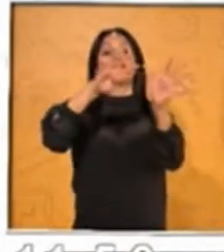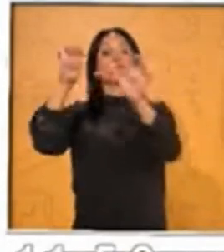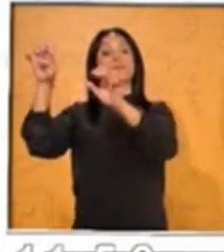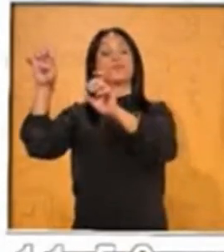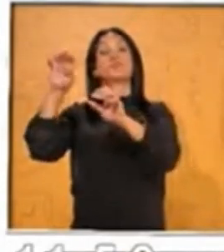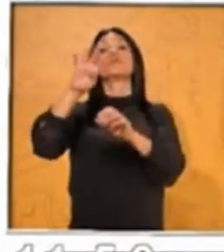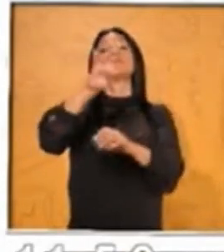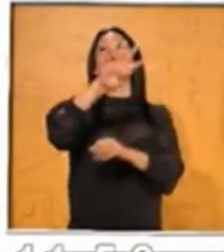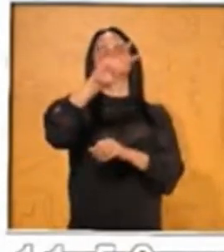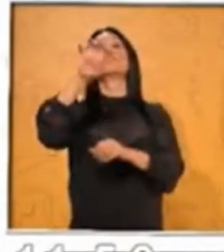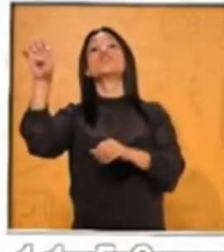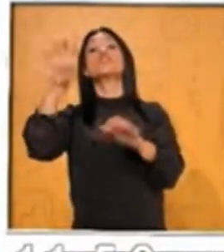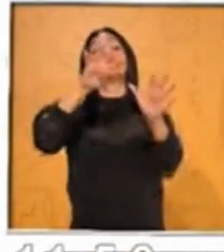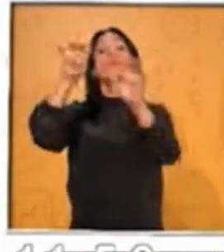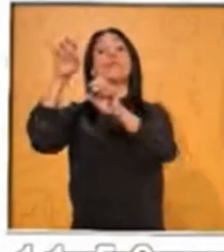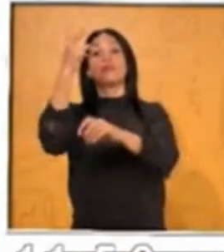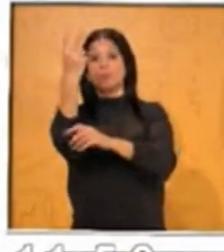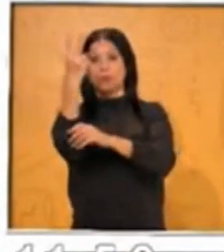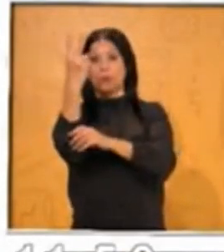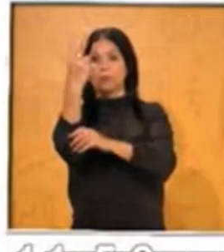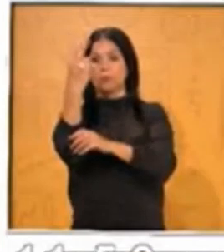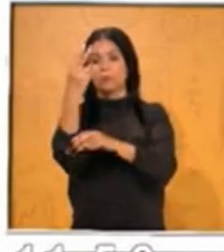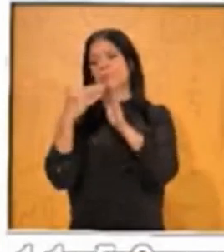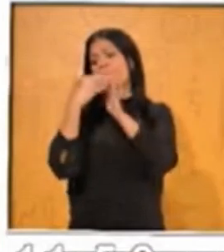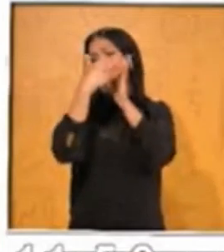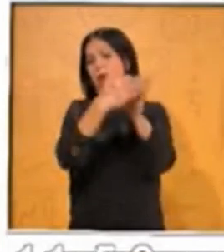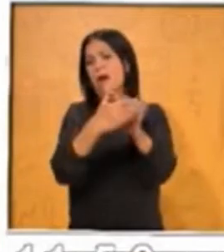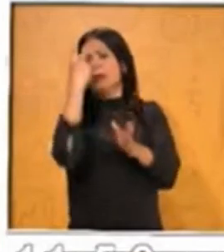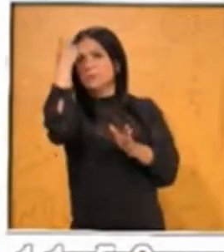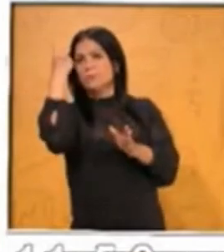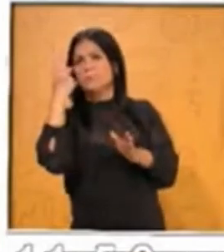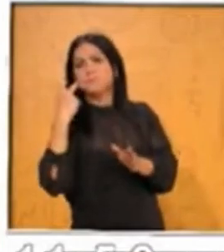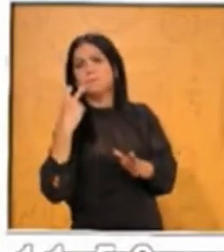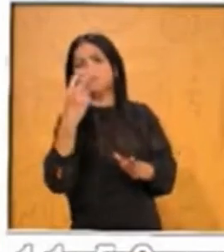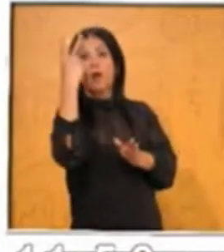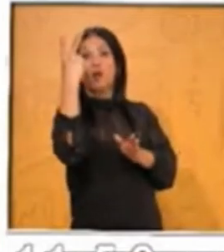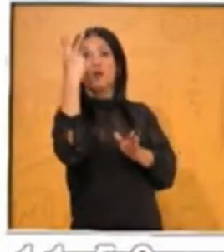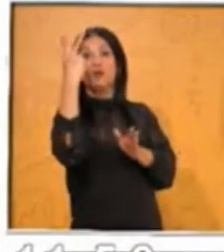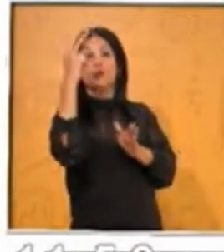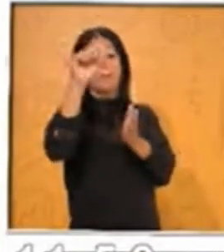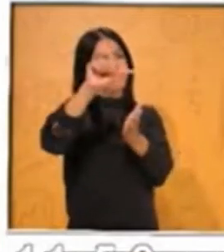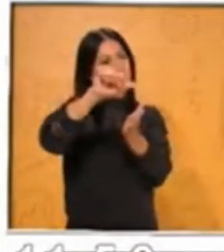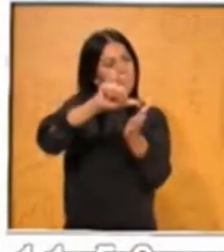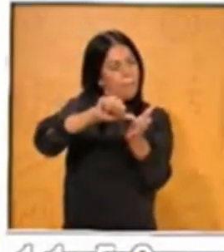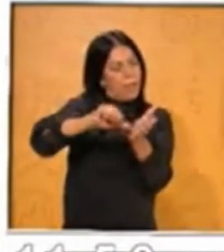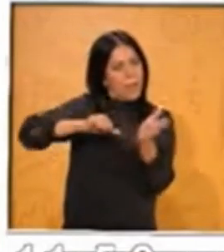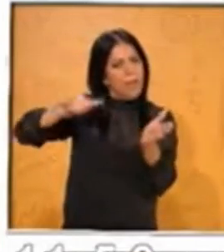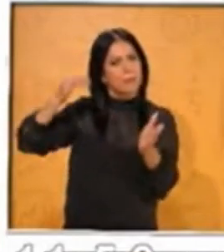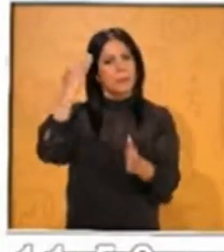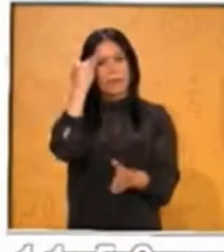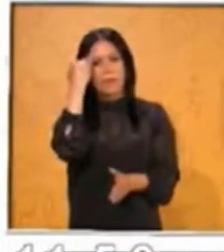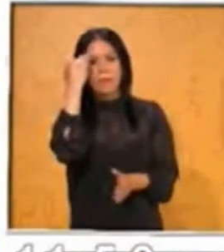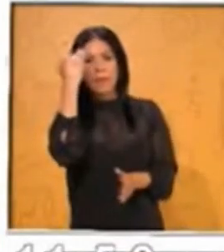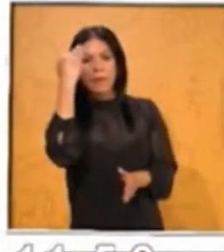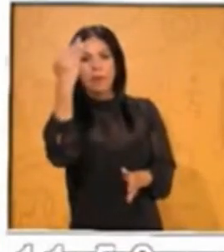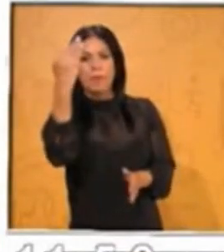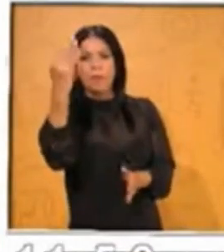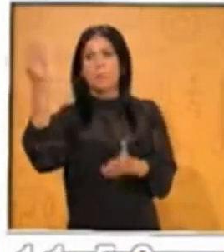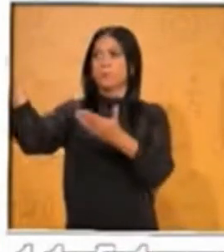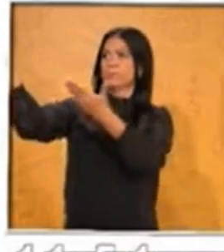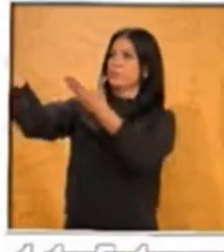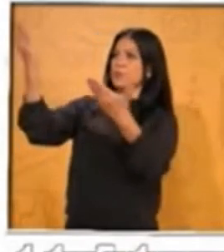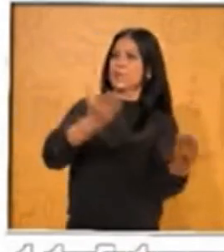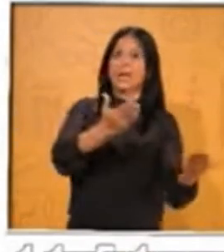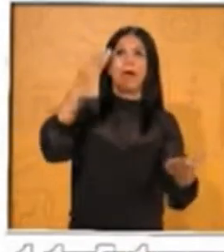meses, ¡ay, tanto tiempo! Y nueve días de expedición, Colón llega a nuevas tierras sin saberlo,